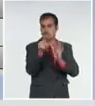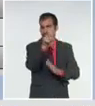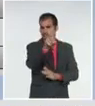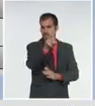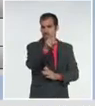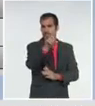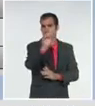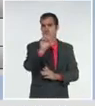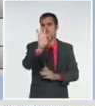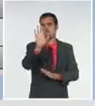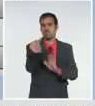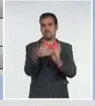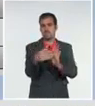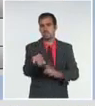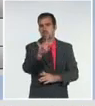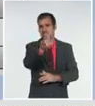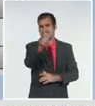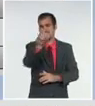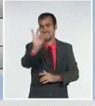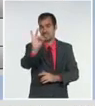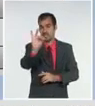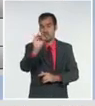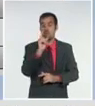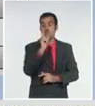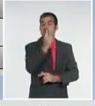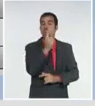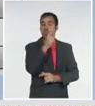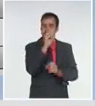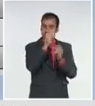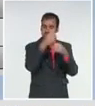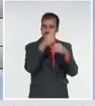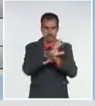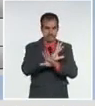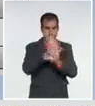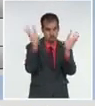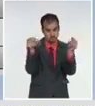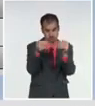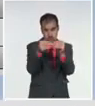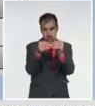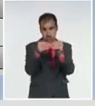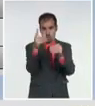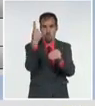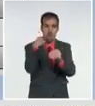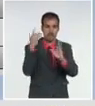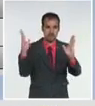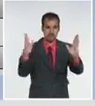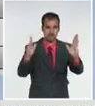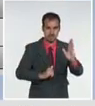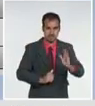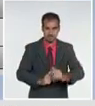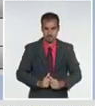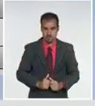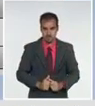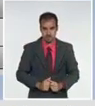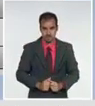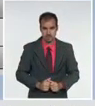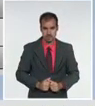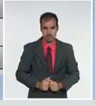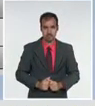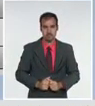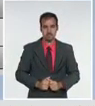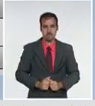.917 muestras analizadas, procesadas por biología molecular para el